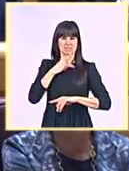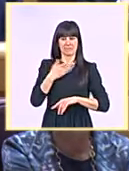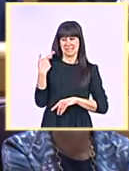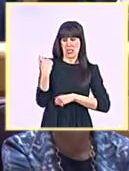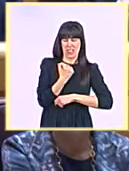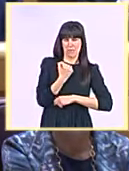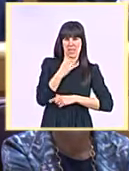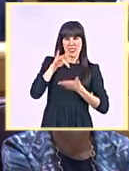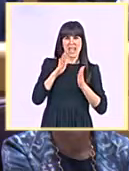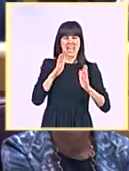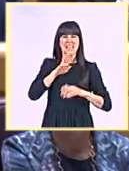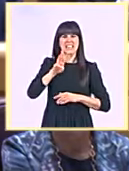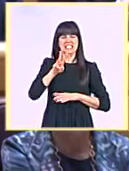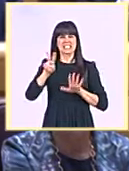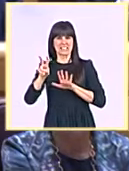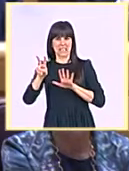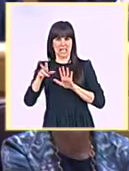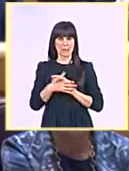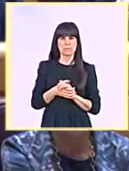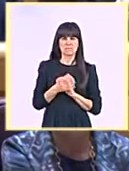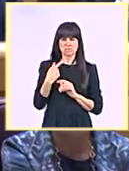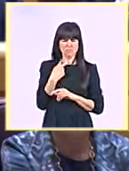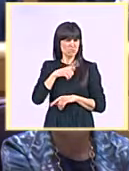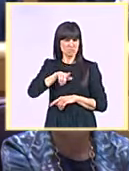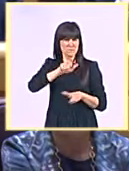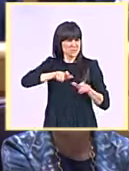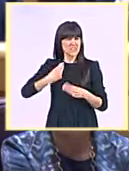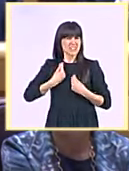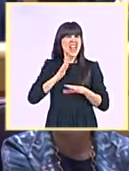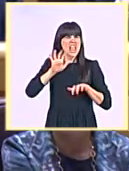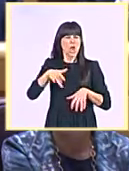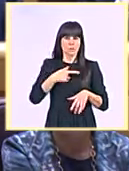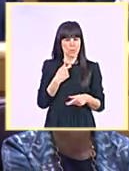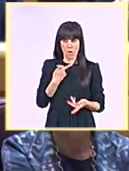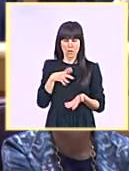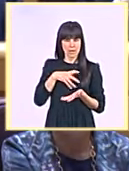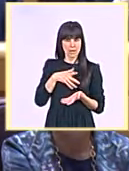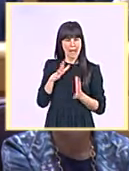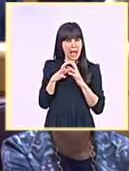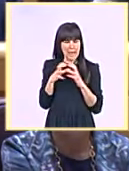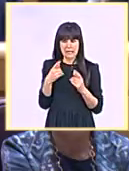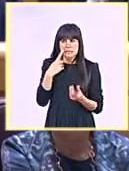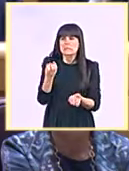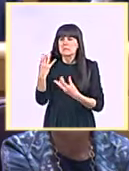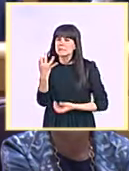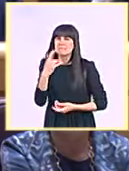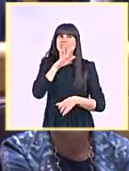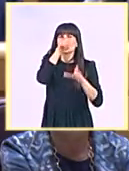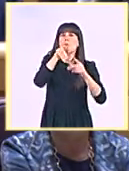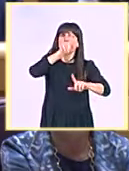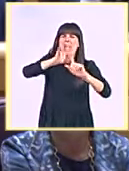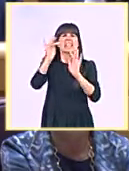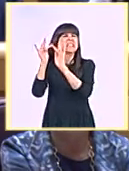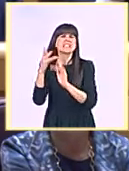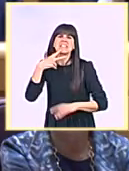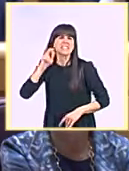expectantes, muy ansiosos por conocer los contactos realizados durante el viaje, las gestiones realizadas, o si durante el